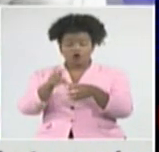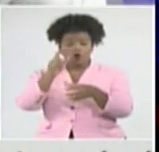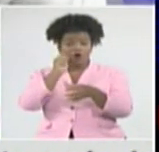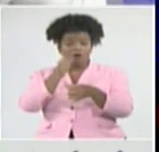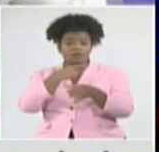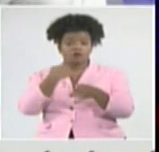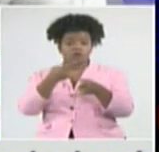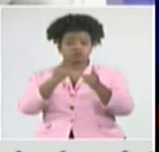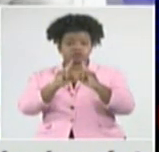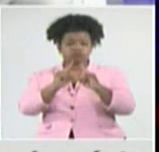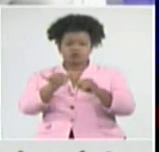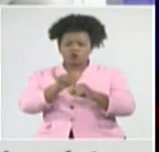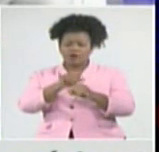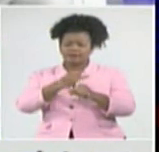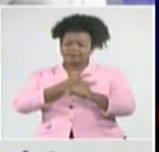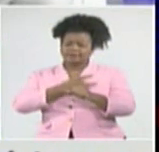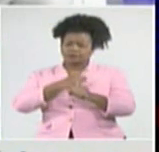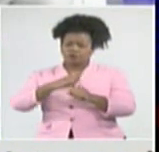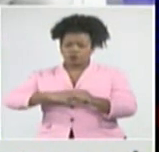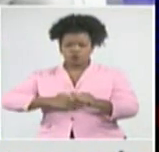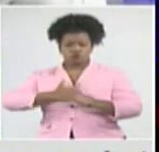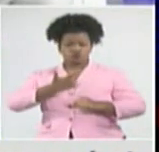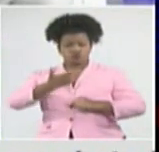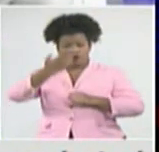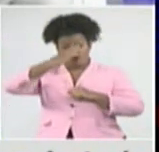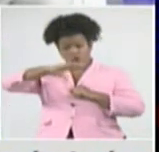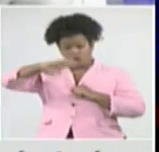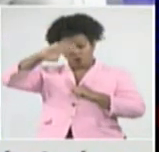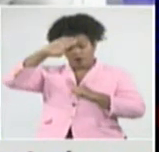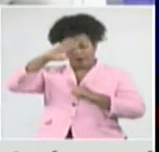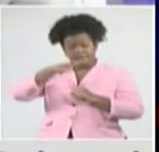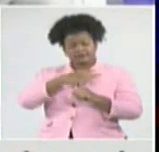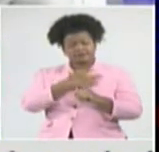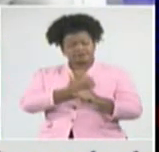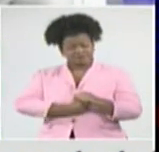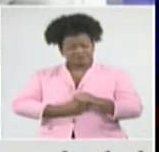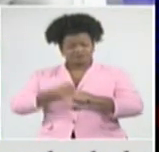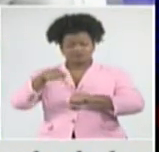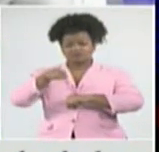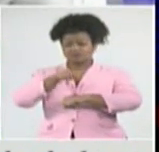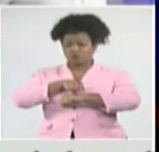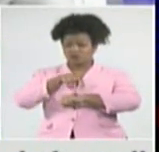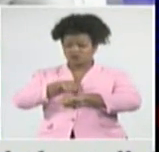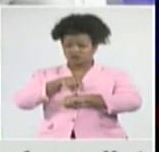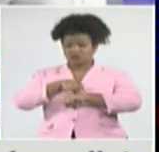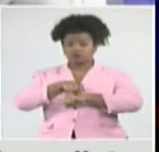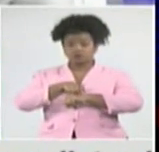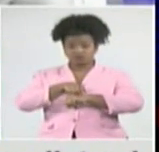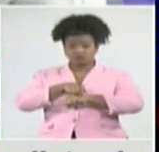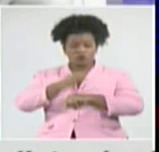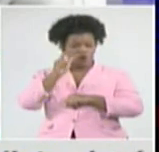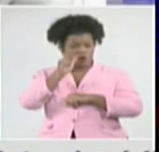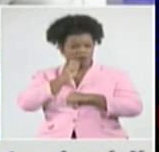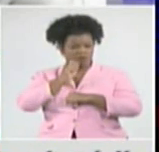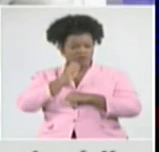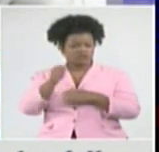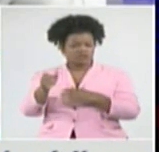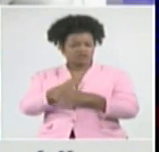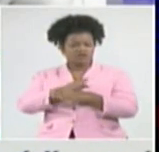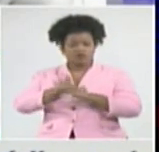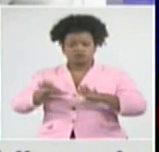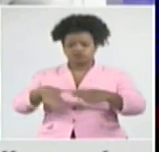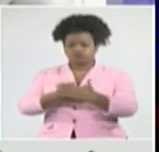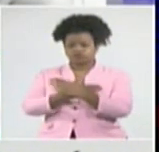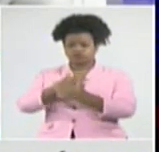cultura cubana, una sensible pérdida en estos momentos. Adalberto Álvarez, símbolo de la cultura cubana,